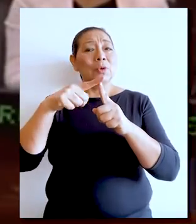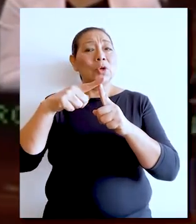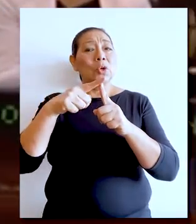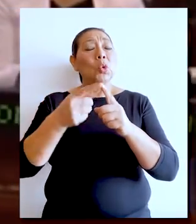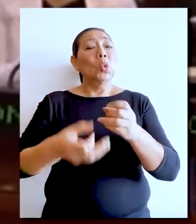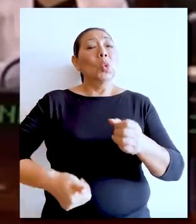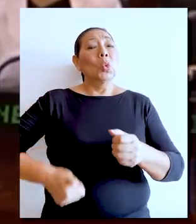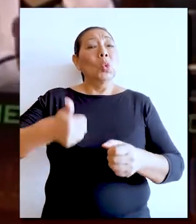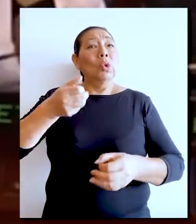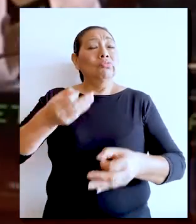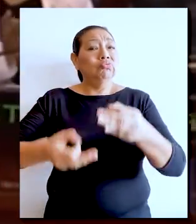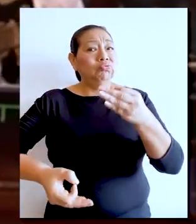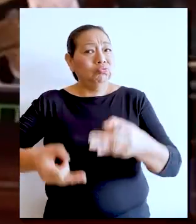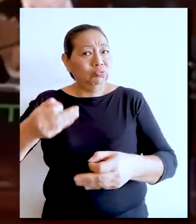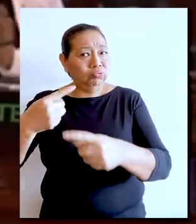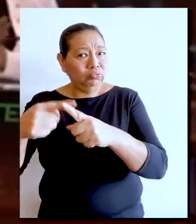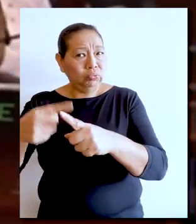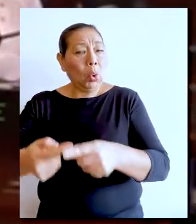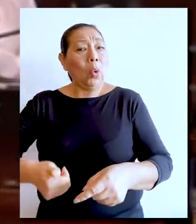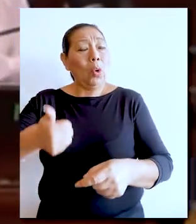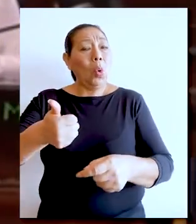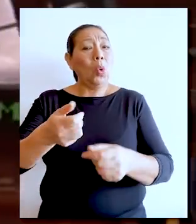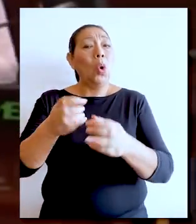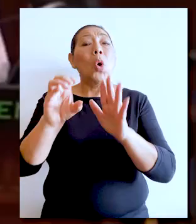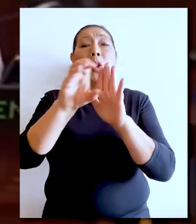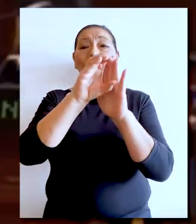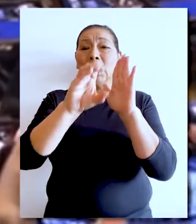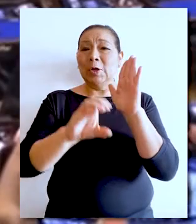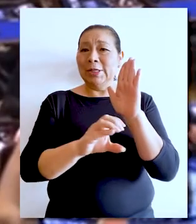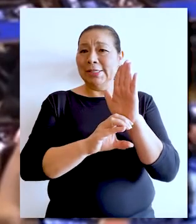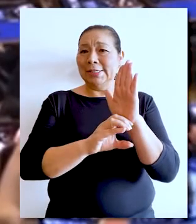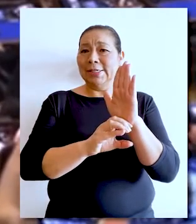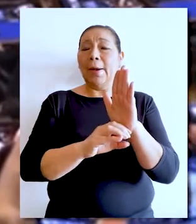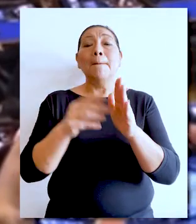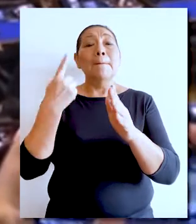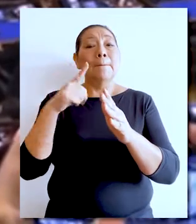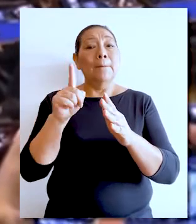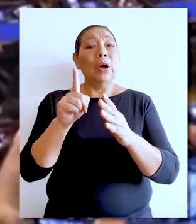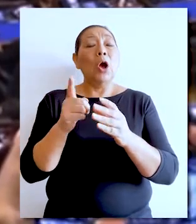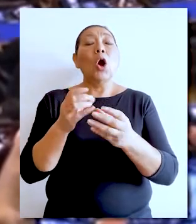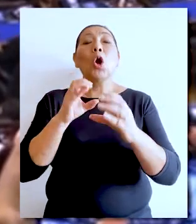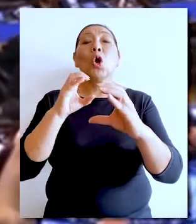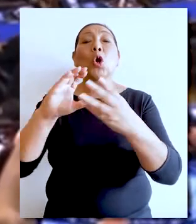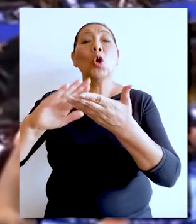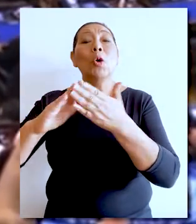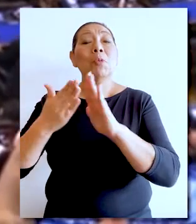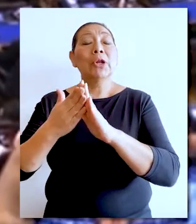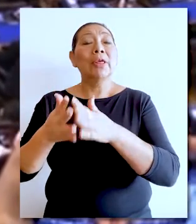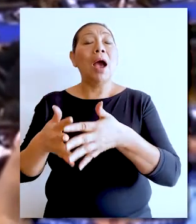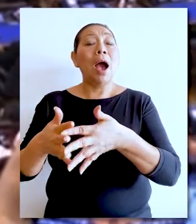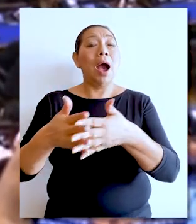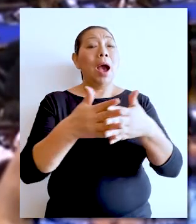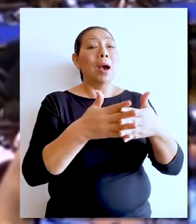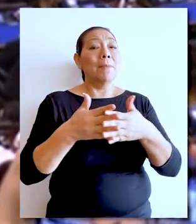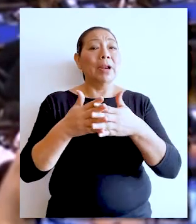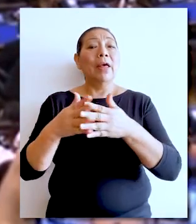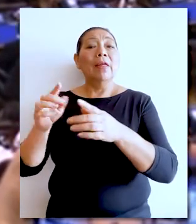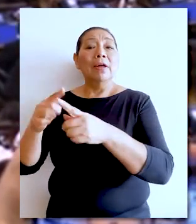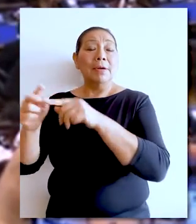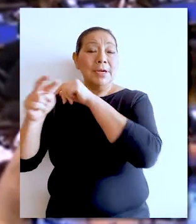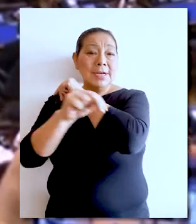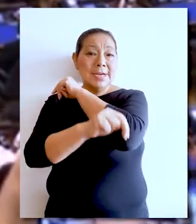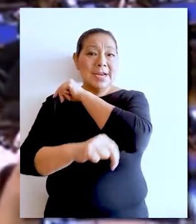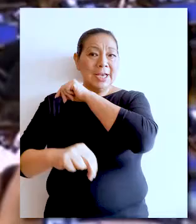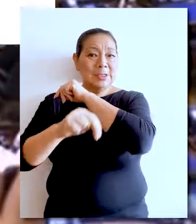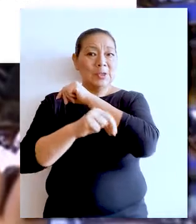por los tribunales, cortes y salas que ejercen la jurisdicción constitucional en el ámbito de la Comunidad Iberoamericana